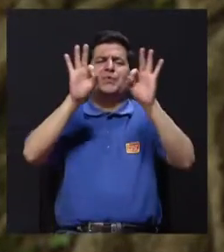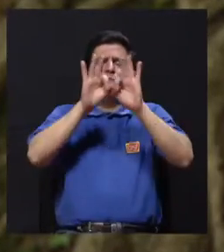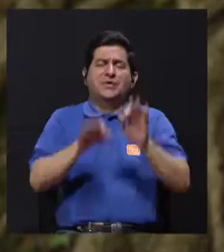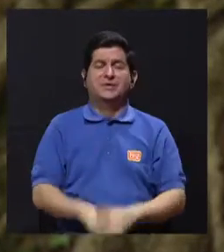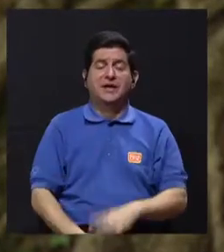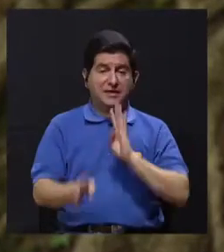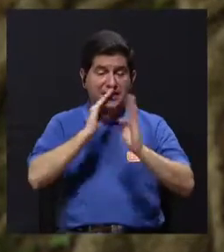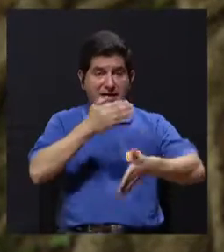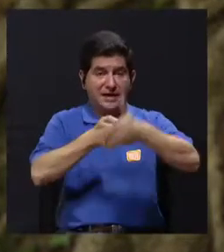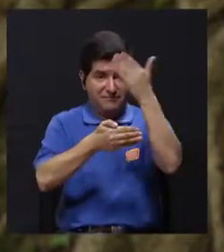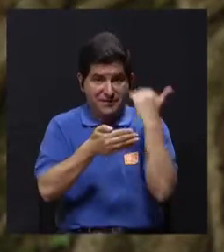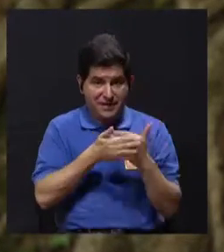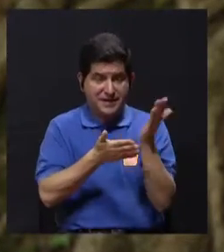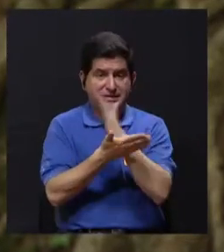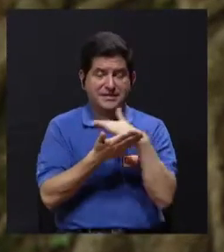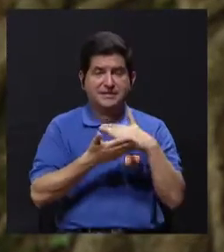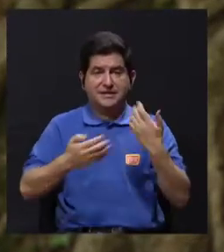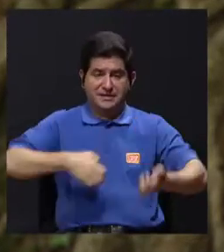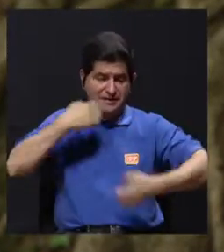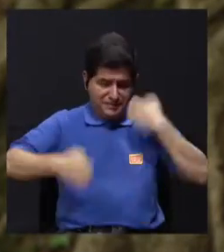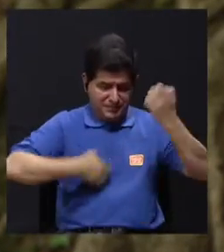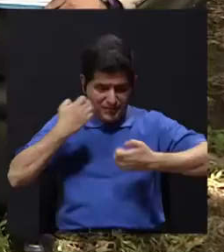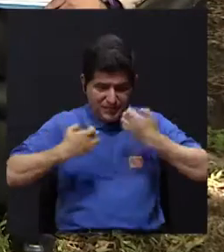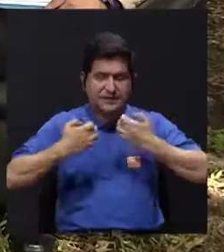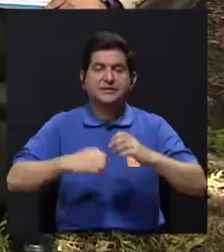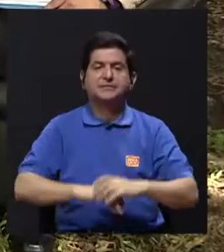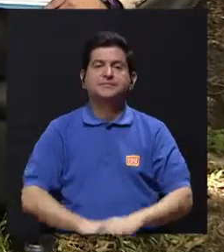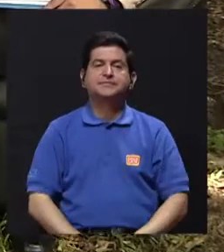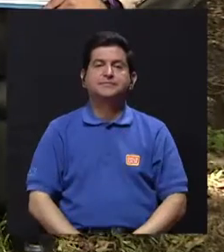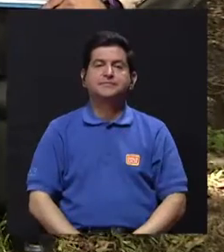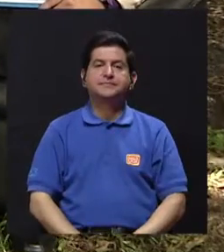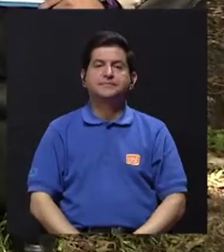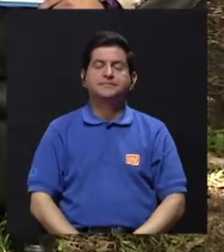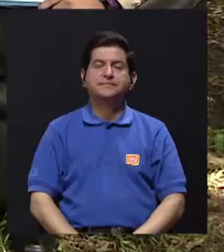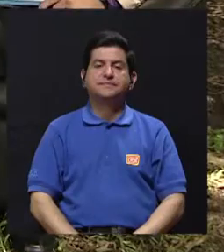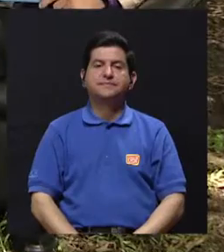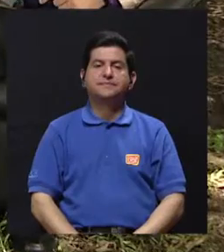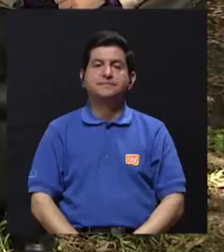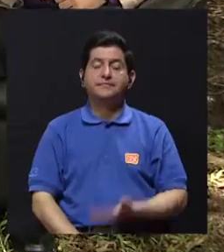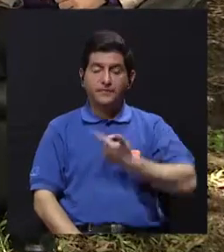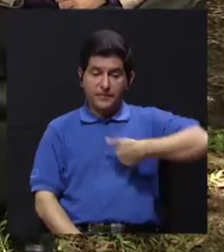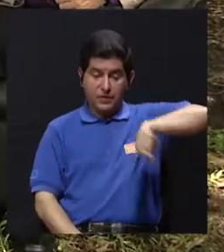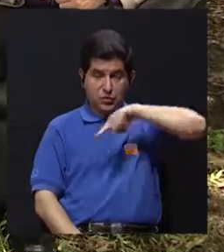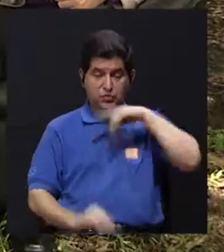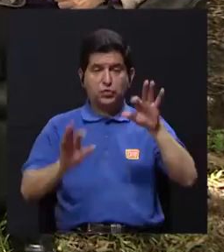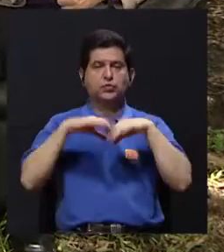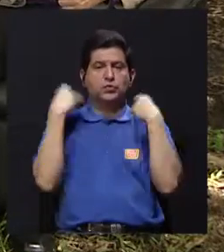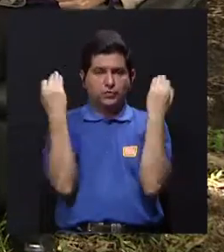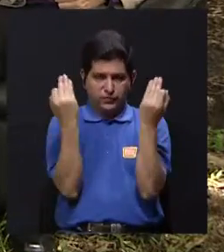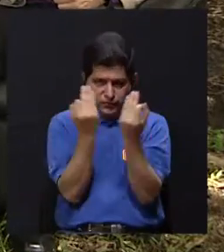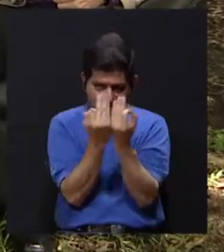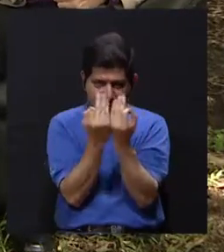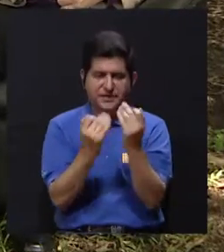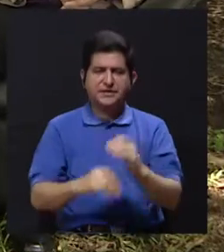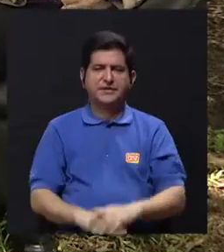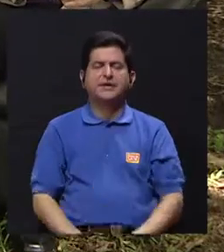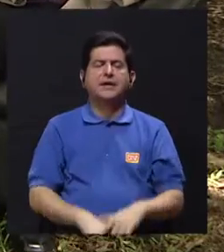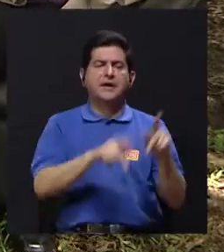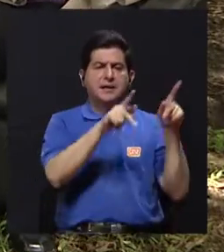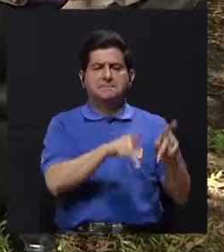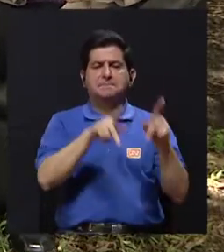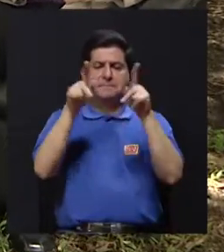y que van a aportar a lo que conversábamos antes de la parte emocional. Sí, doctor, y nosotros como familiares,